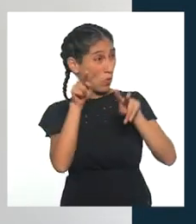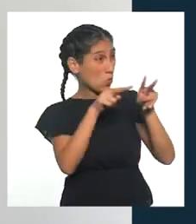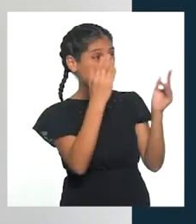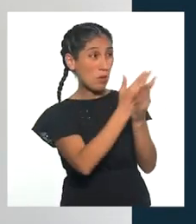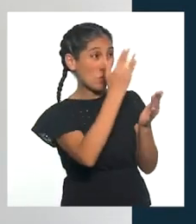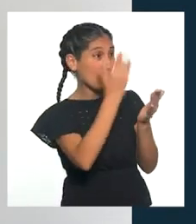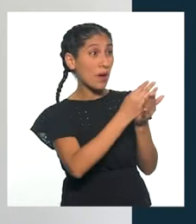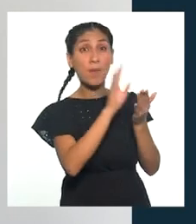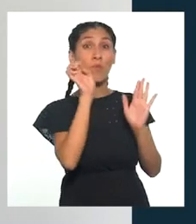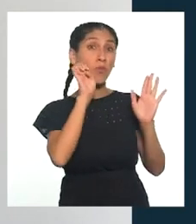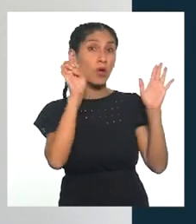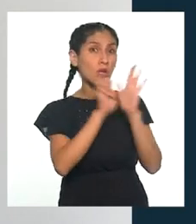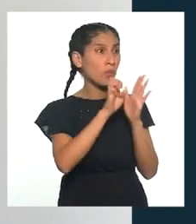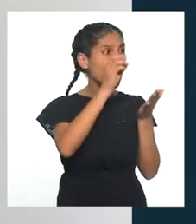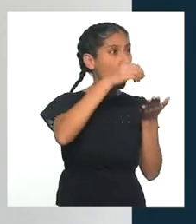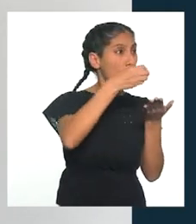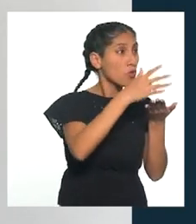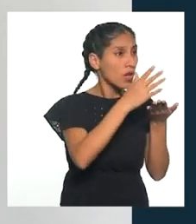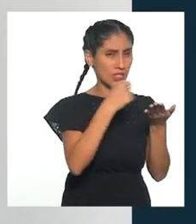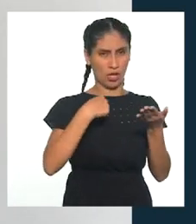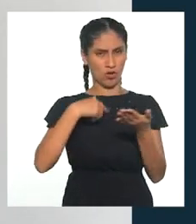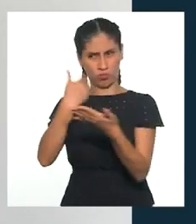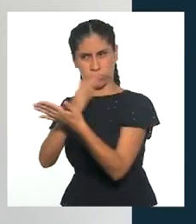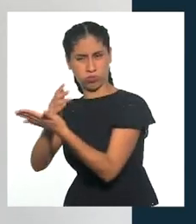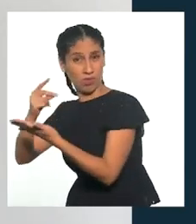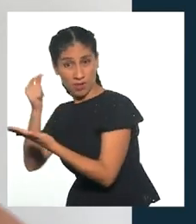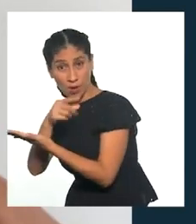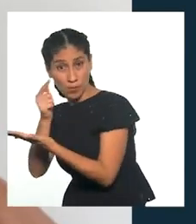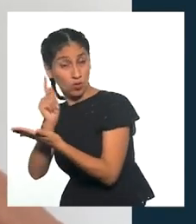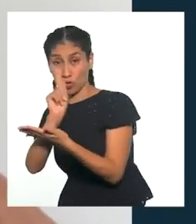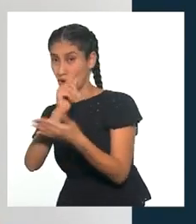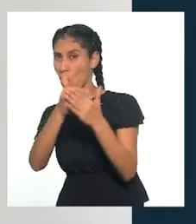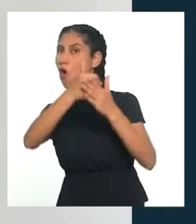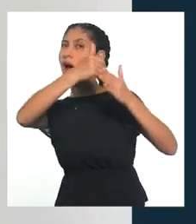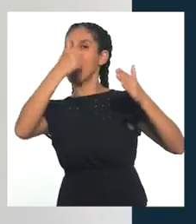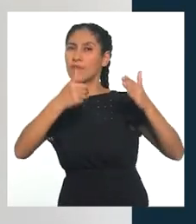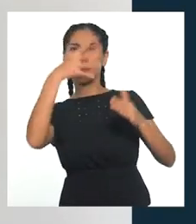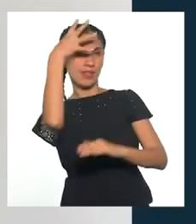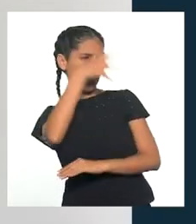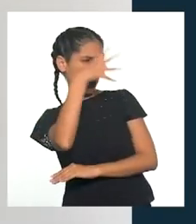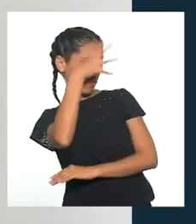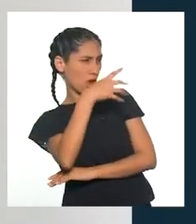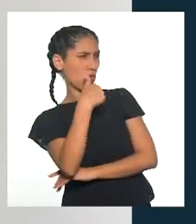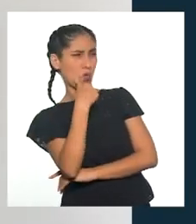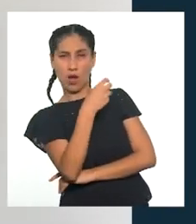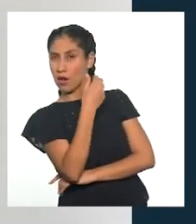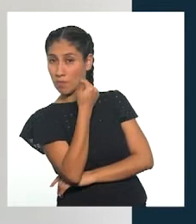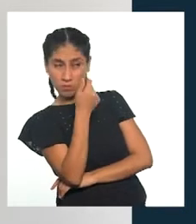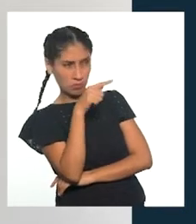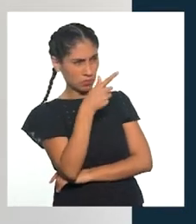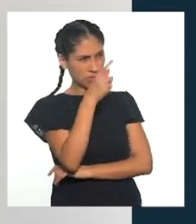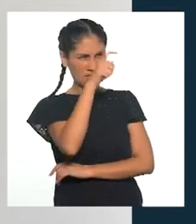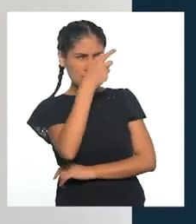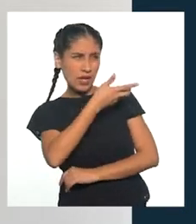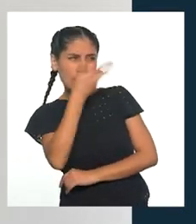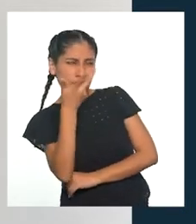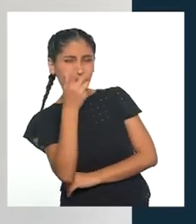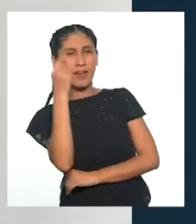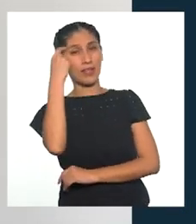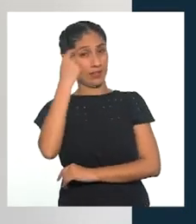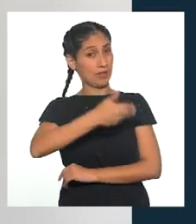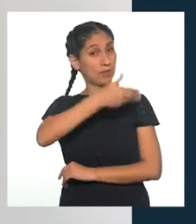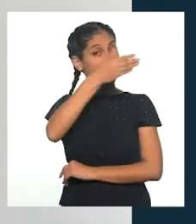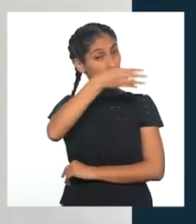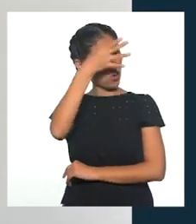Entonces, recomiendo a que sigan practicando la metodología donde van a tener que empatizar, definir, idear, prototipar, evaluar o testear